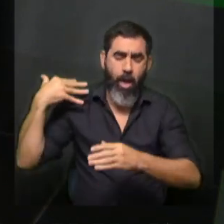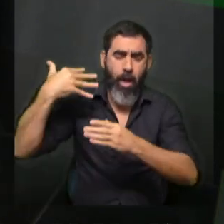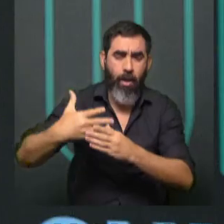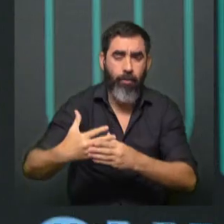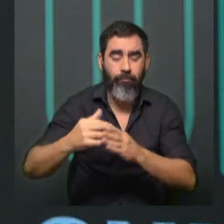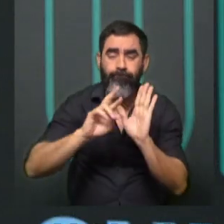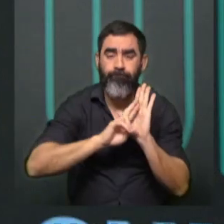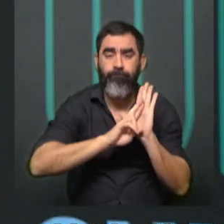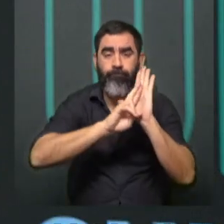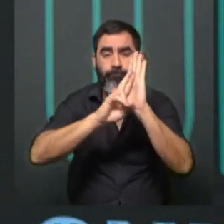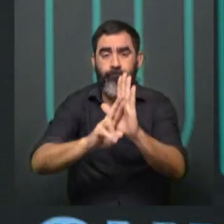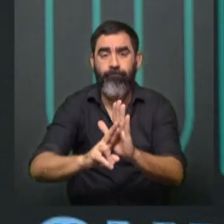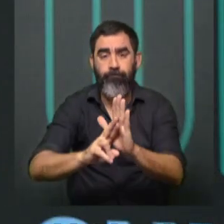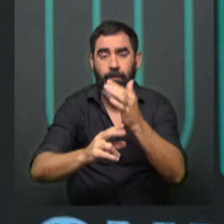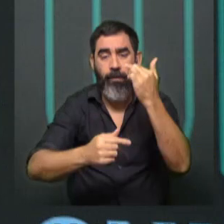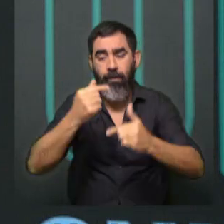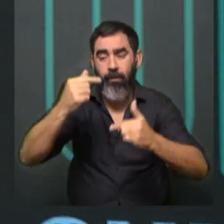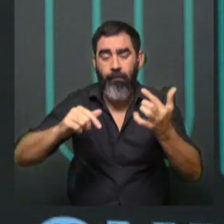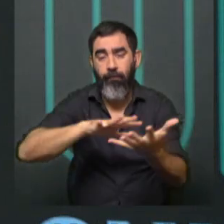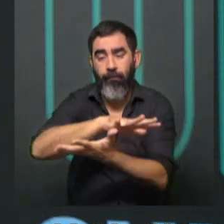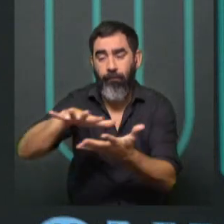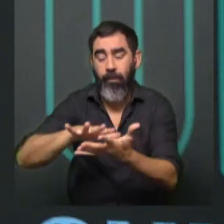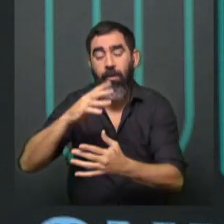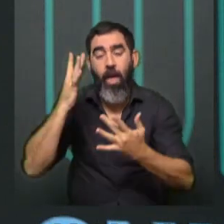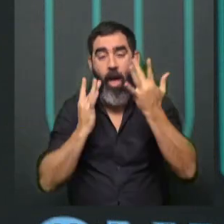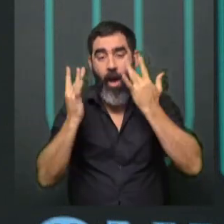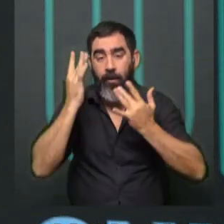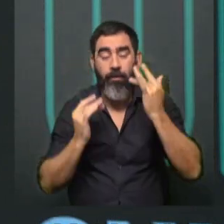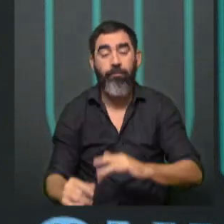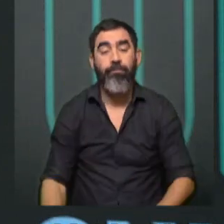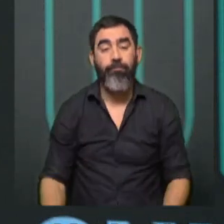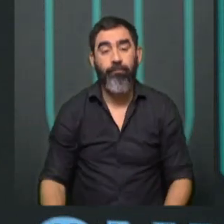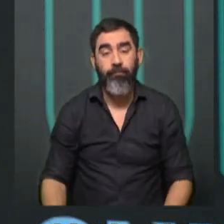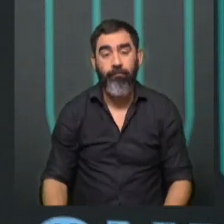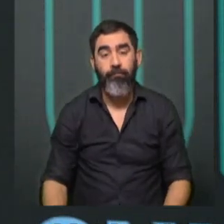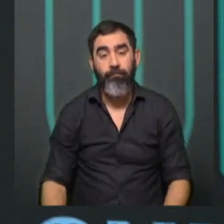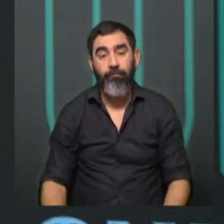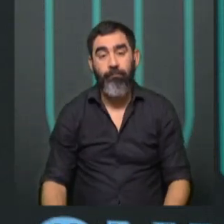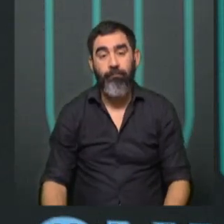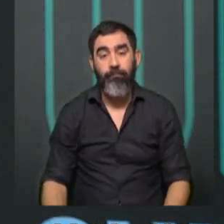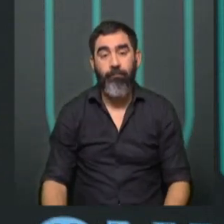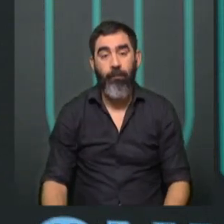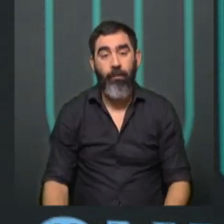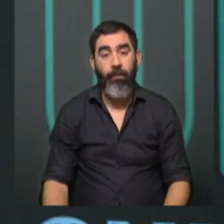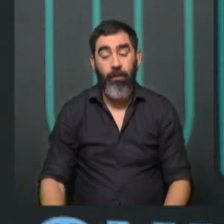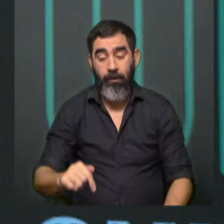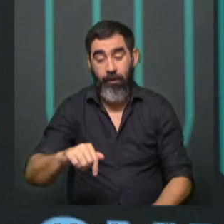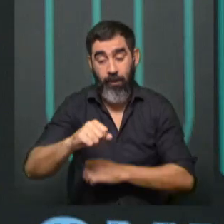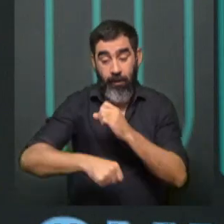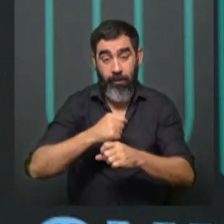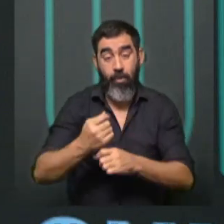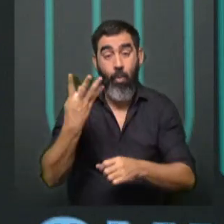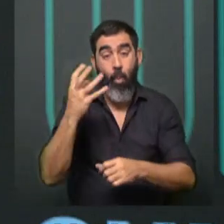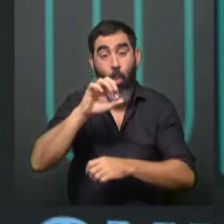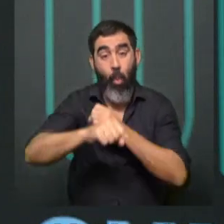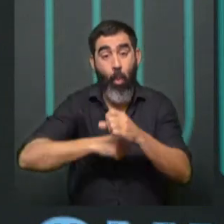referencia en diferentes ramas del arte. Por ejemplo, recordaba antes de entrar que este año cumple 40 años